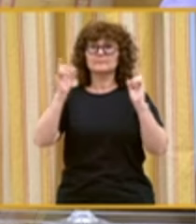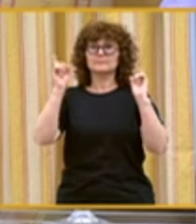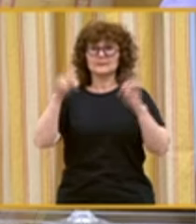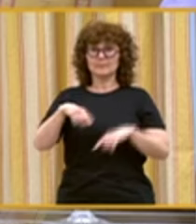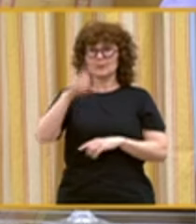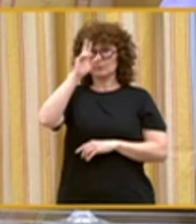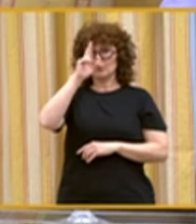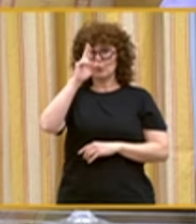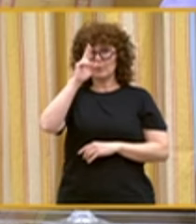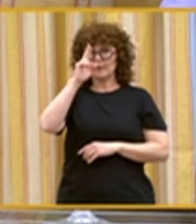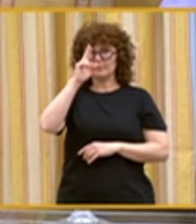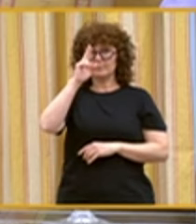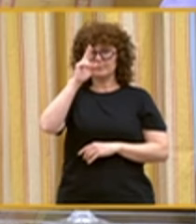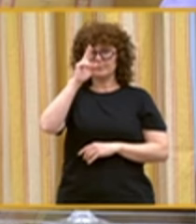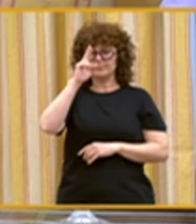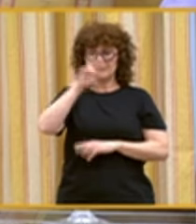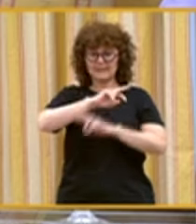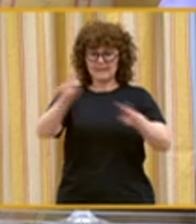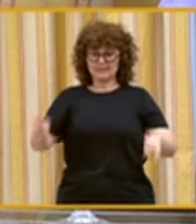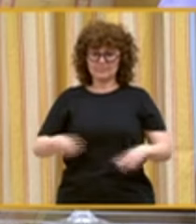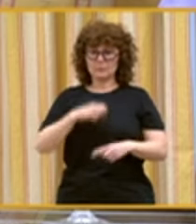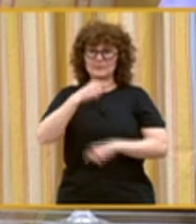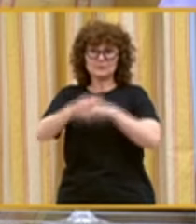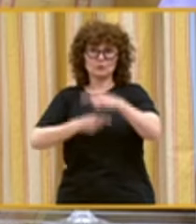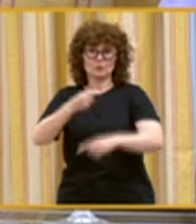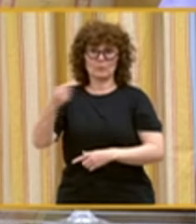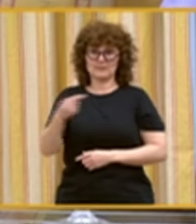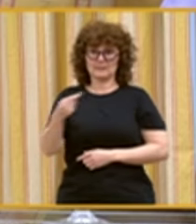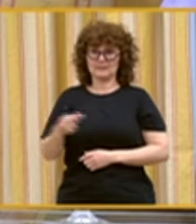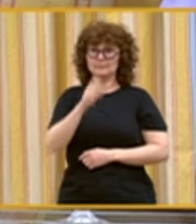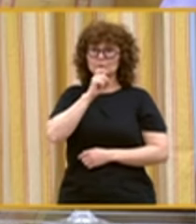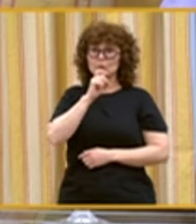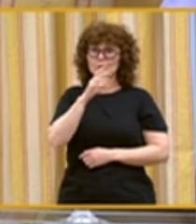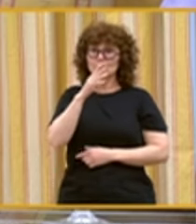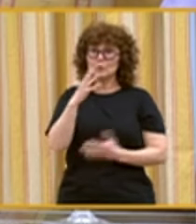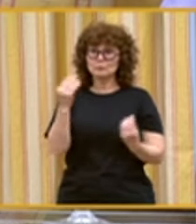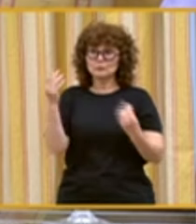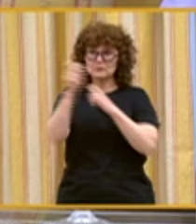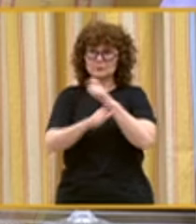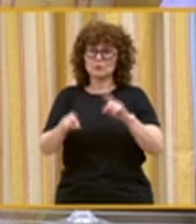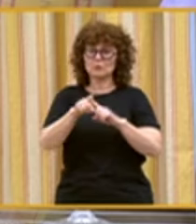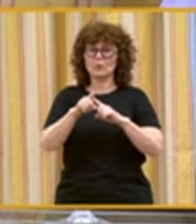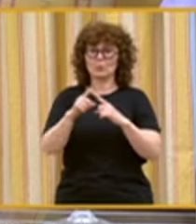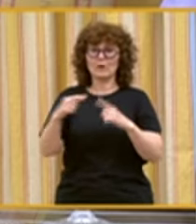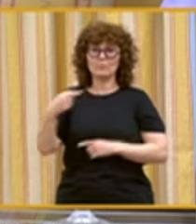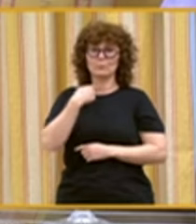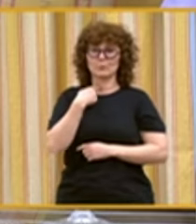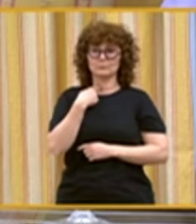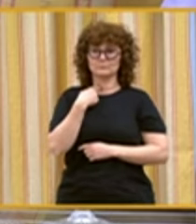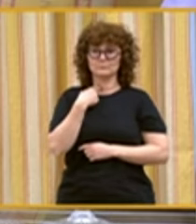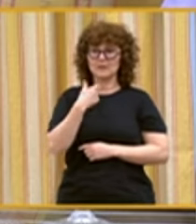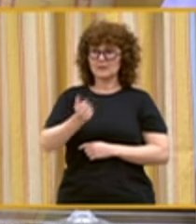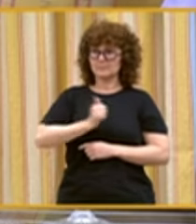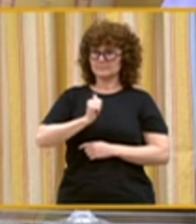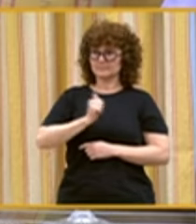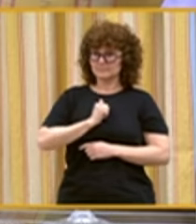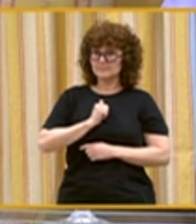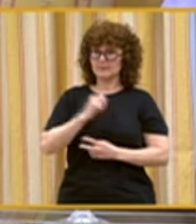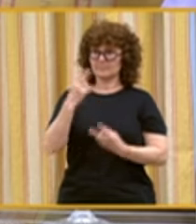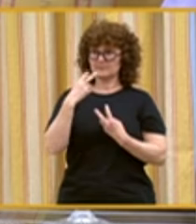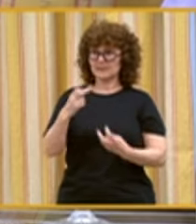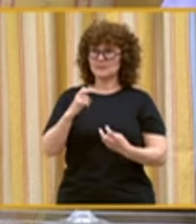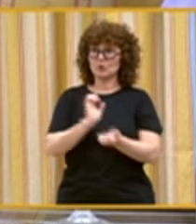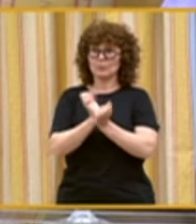efectos negativos de la reforma, porque hay personas que han perdido deducciones y beneficios fiscales y prestaciones sociales.